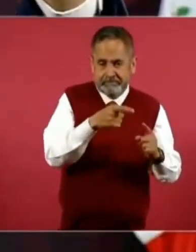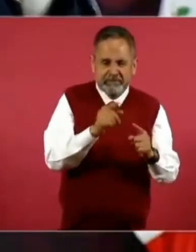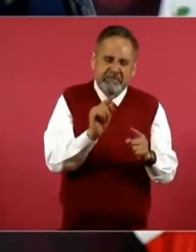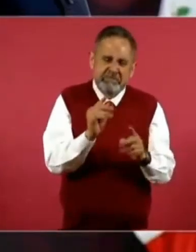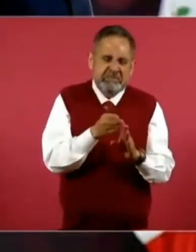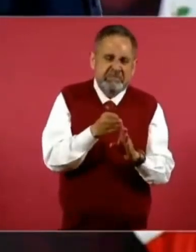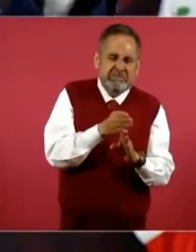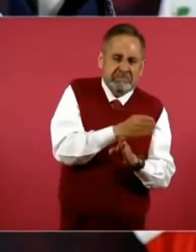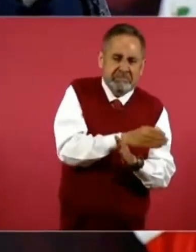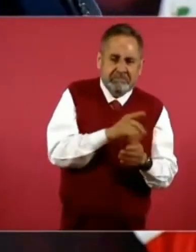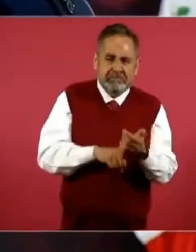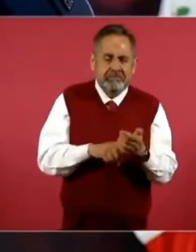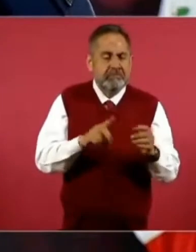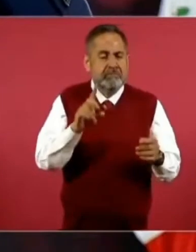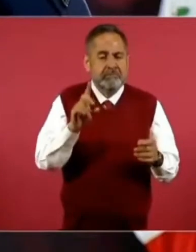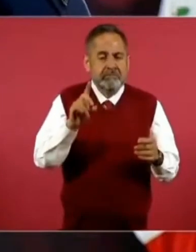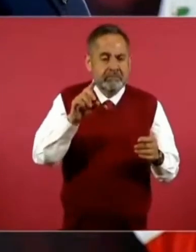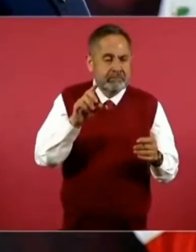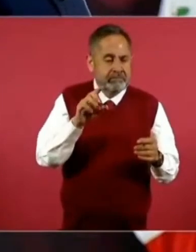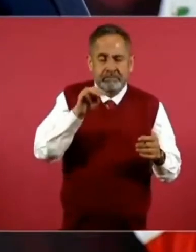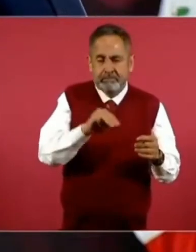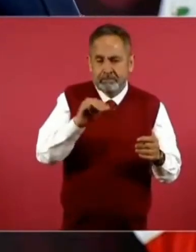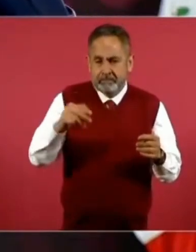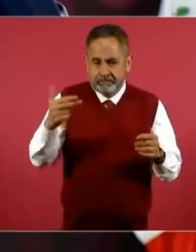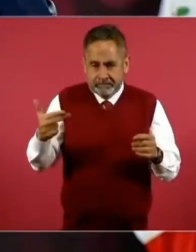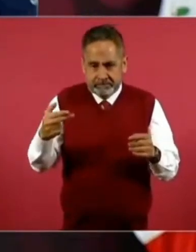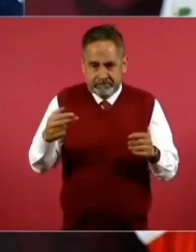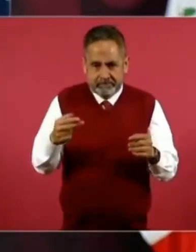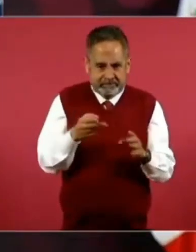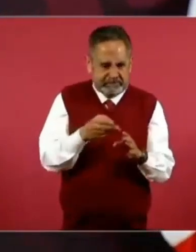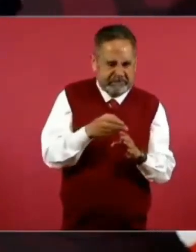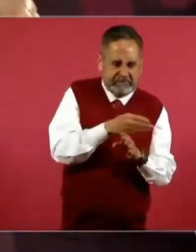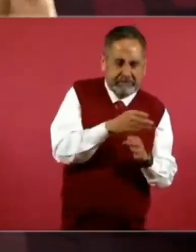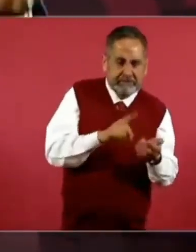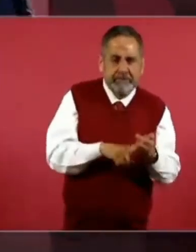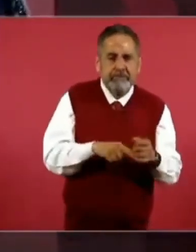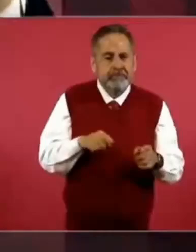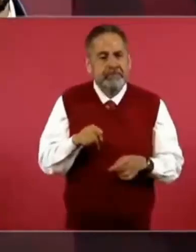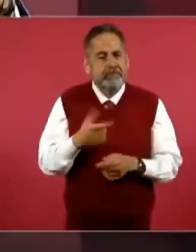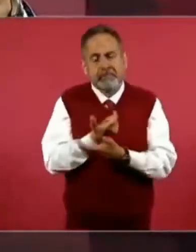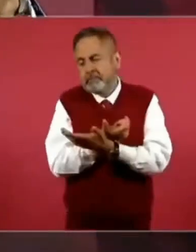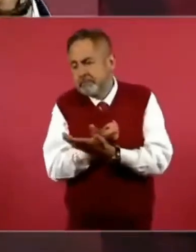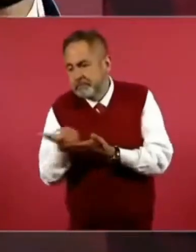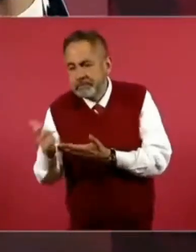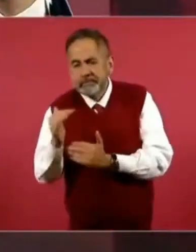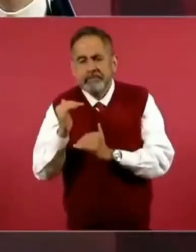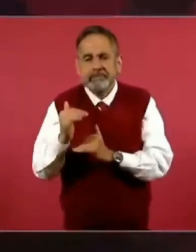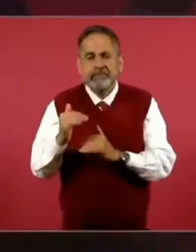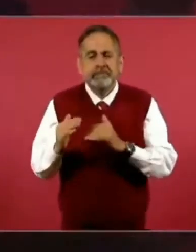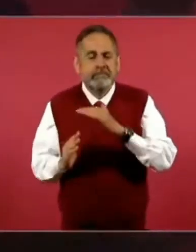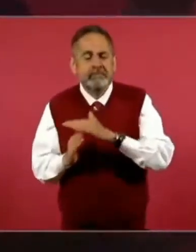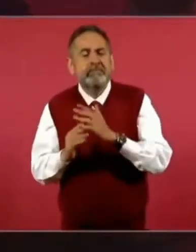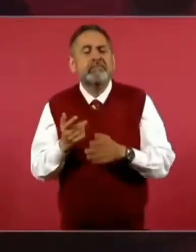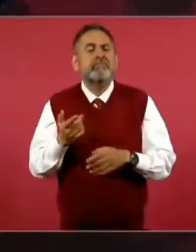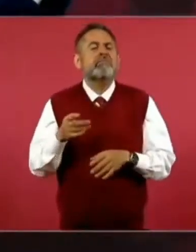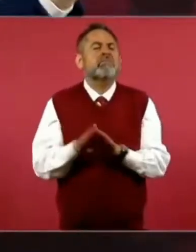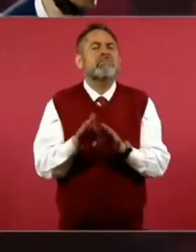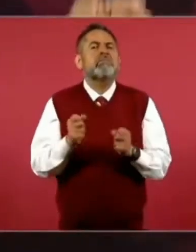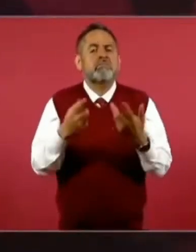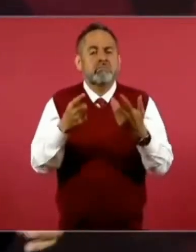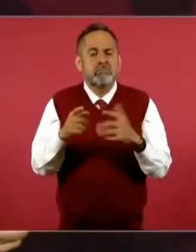antes, con De La Madrid, un salario mínimo alcanzaba para